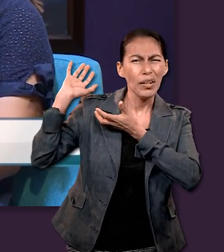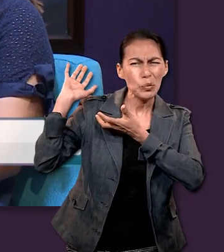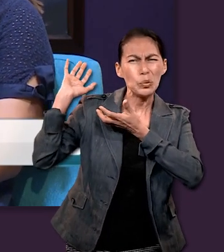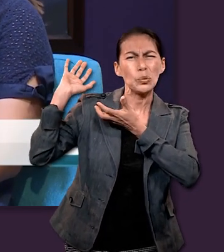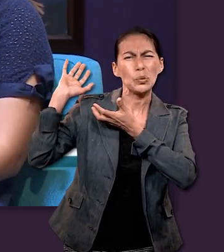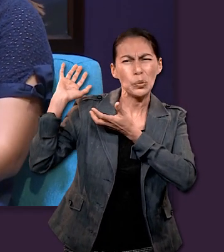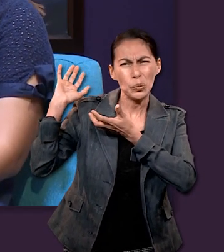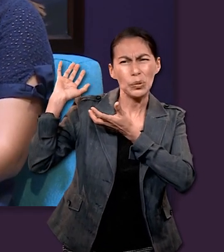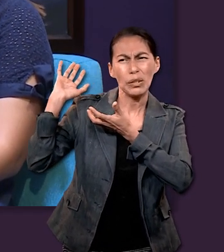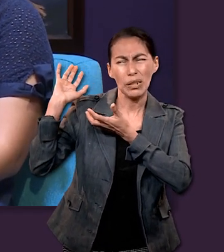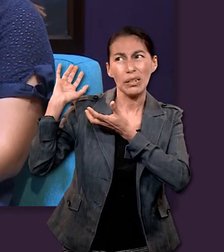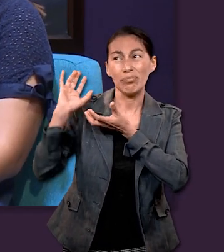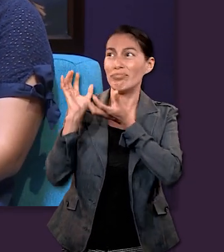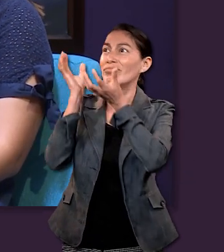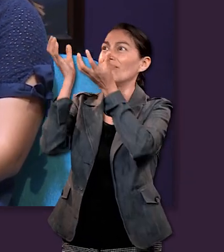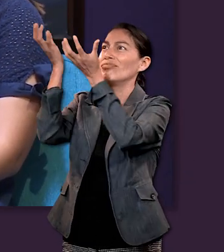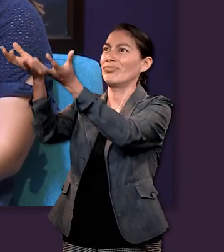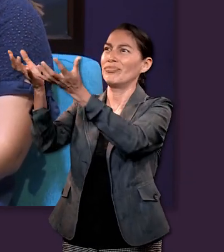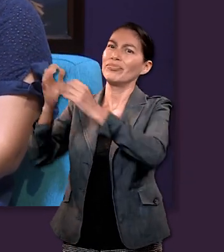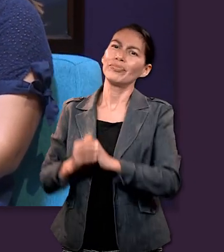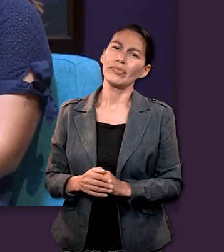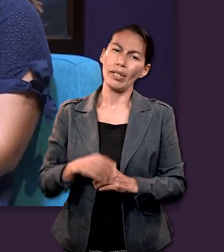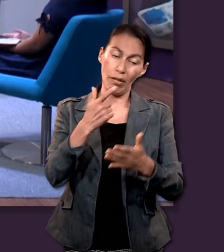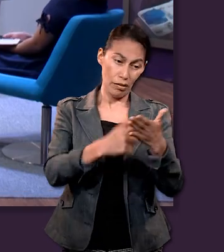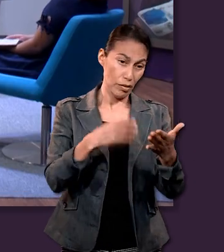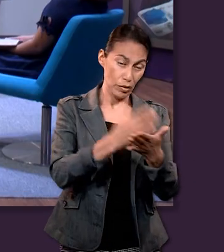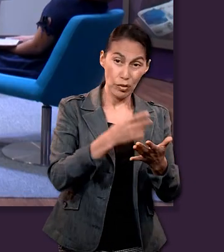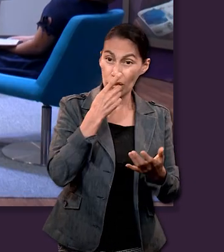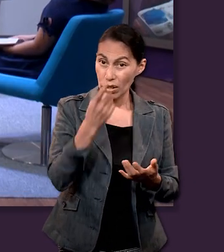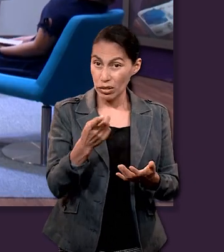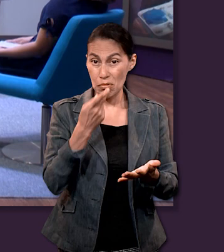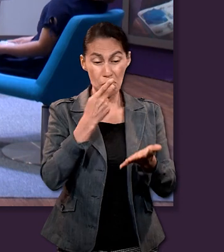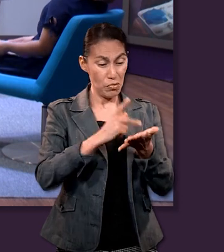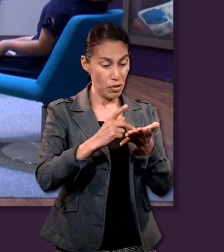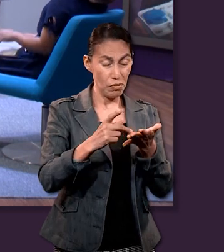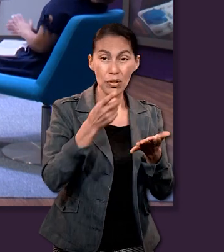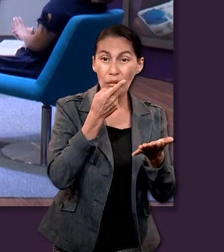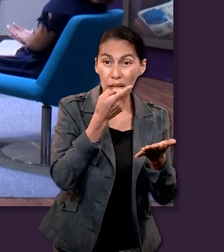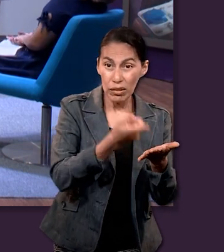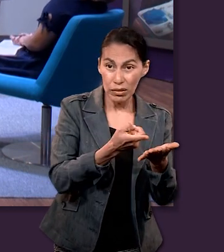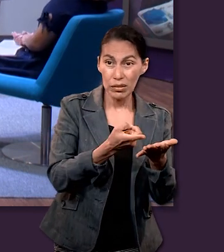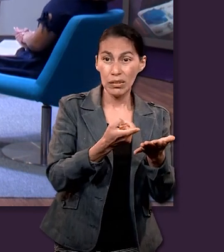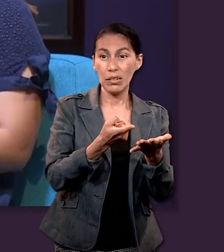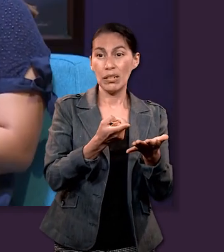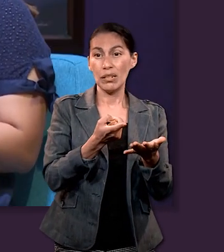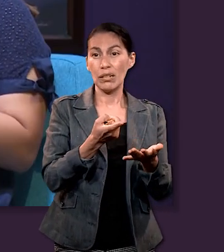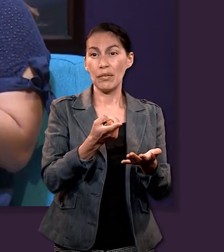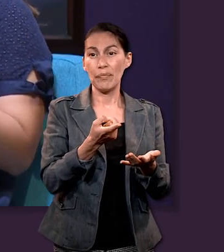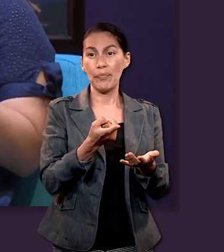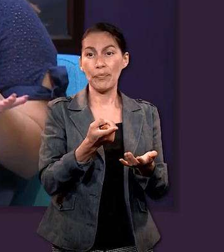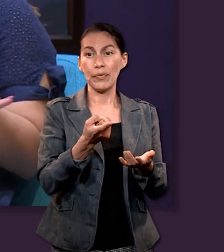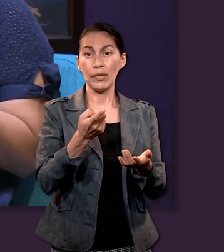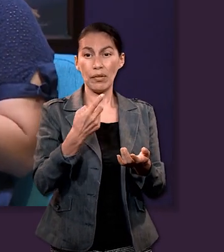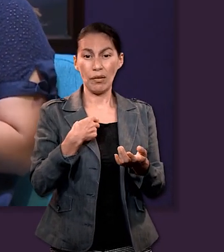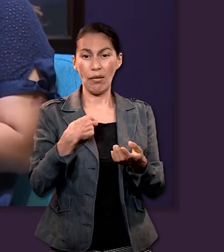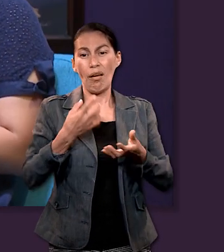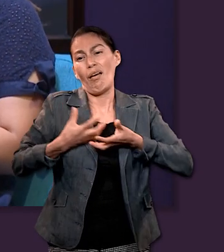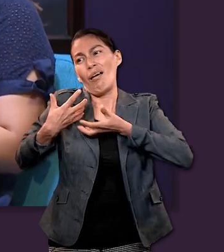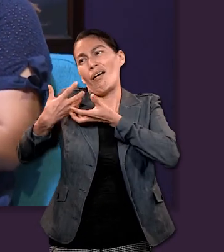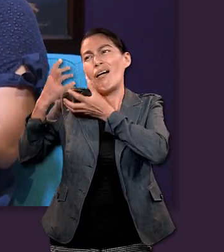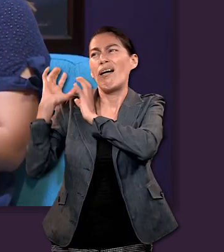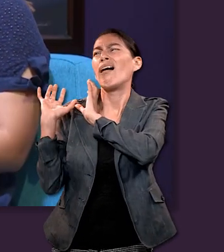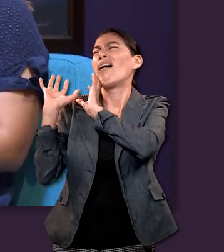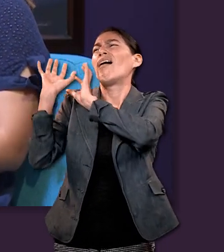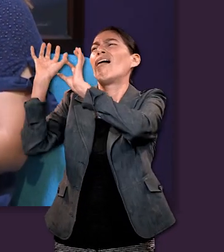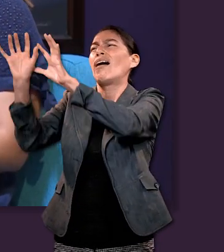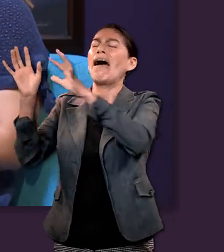menciona la lección echar nuestras cargas y Pablo lo menciona no es como que nosotros nos pues nos despojamos la carga y